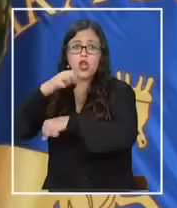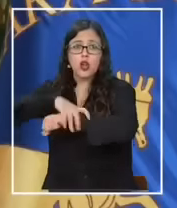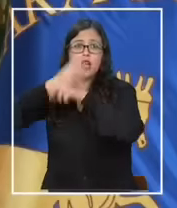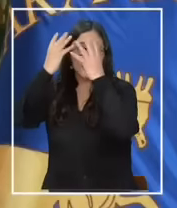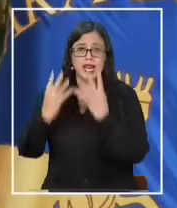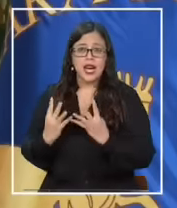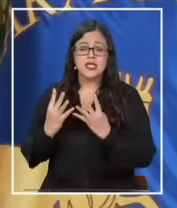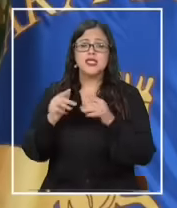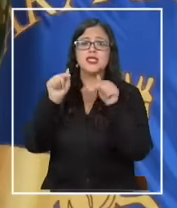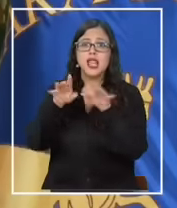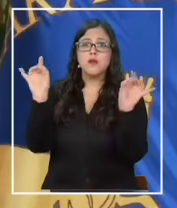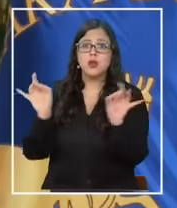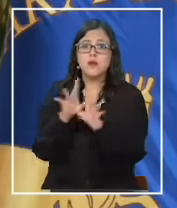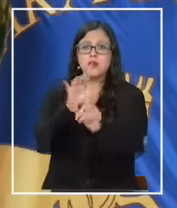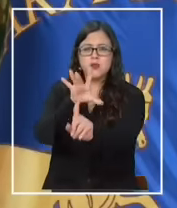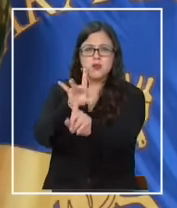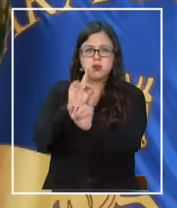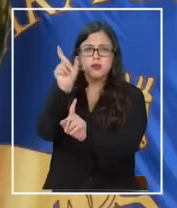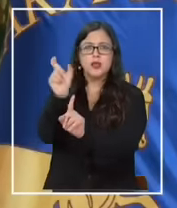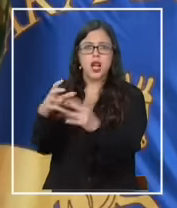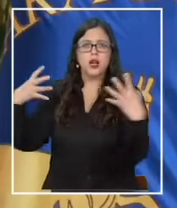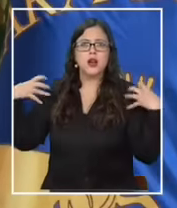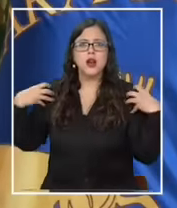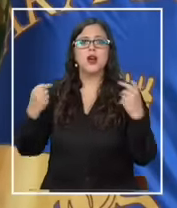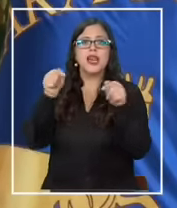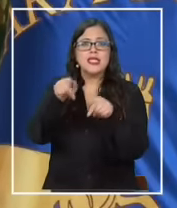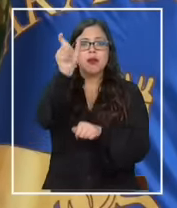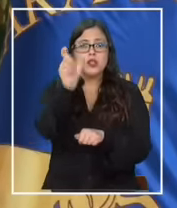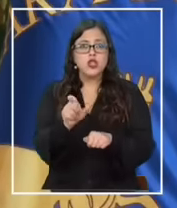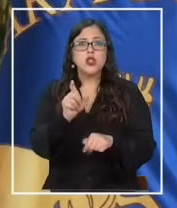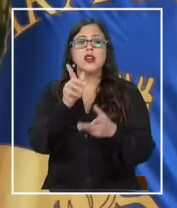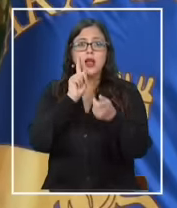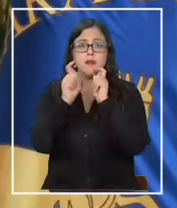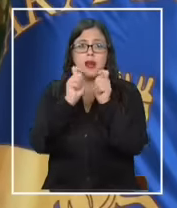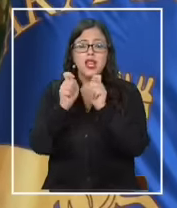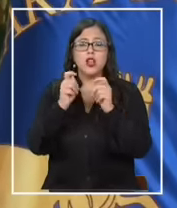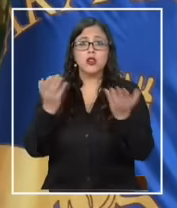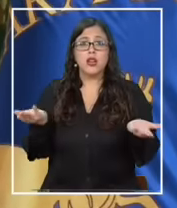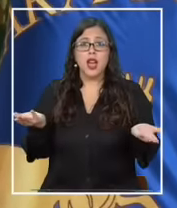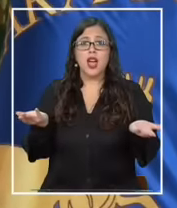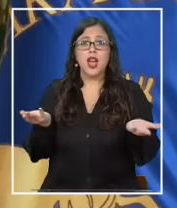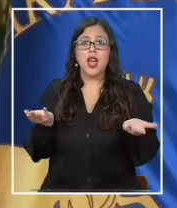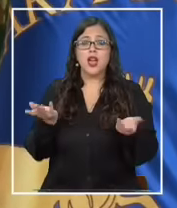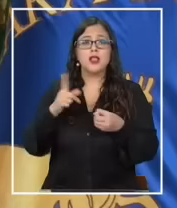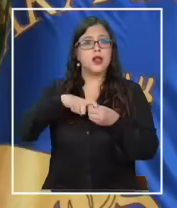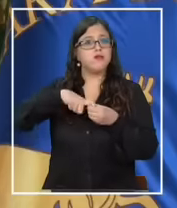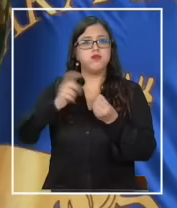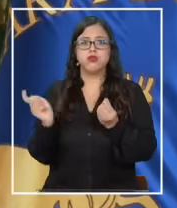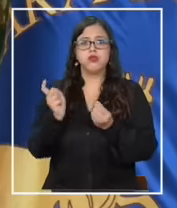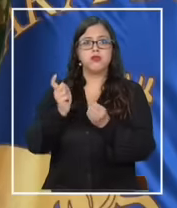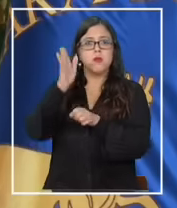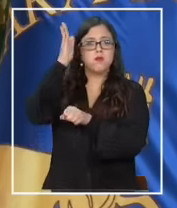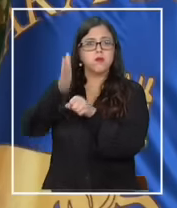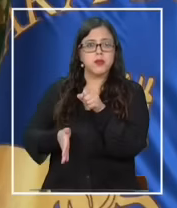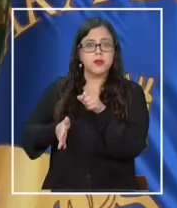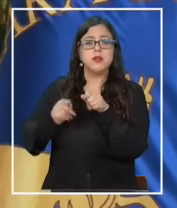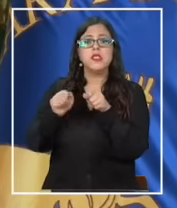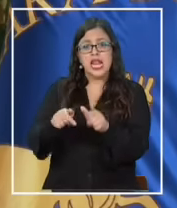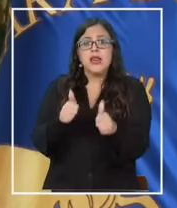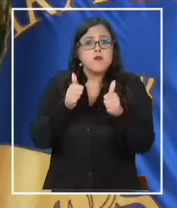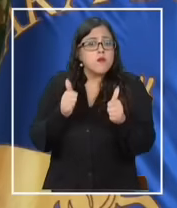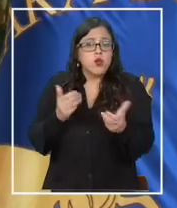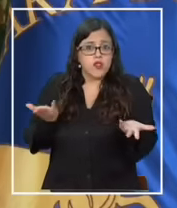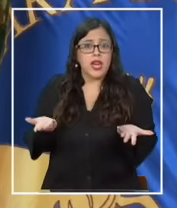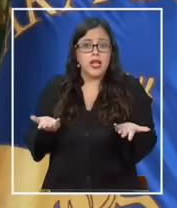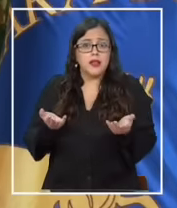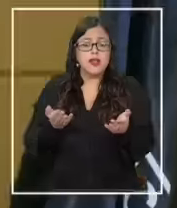Si se detecta un responsable, ese parlamentario arriesga la posibilidad de ser desaforado, y me parece muy bien que así sea, y